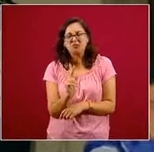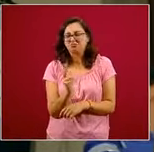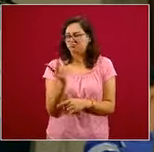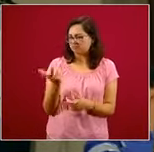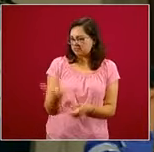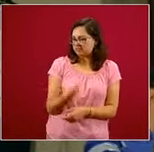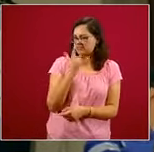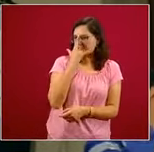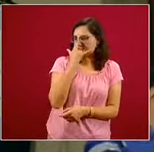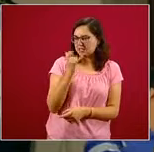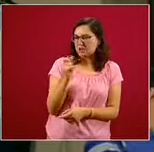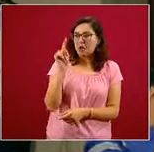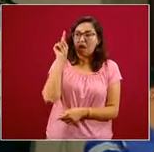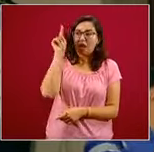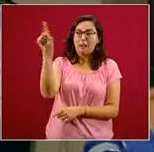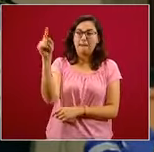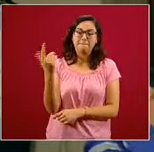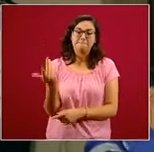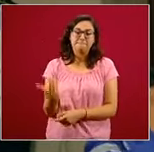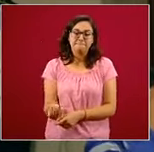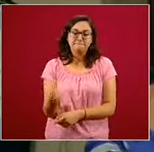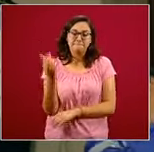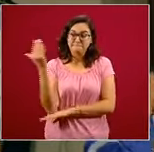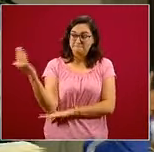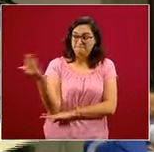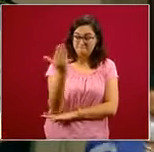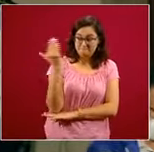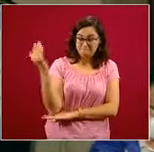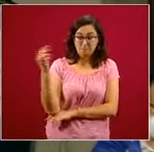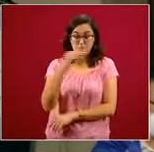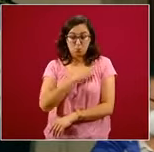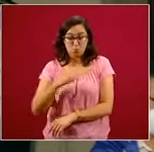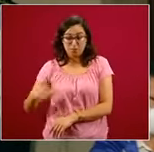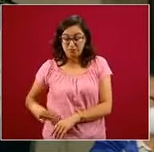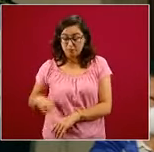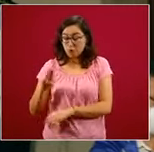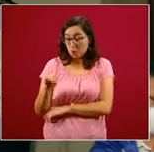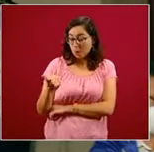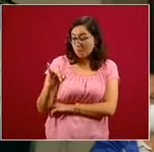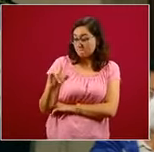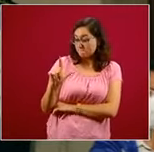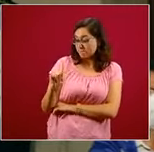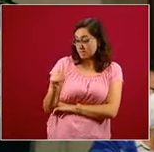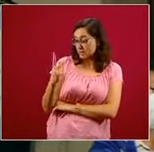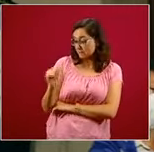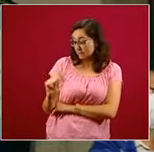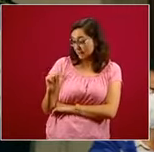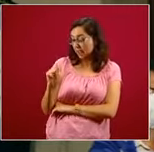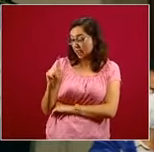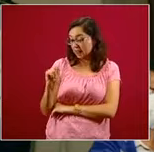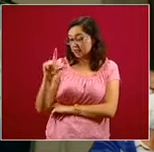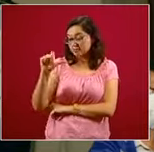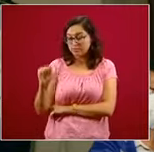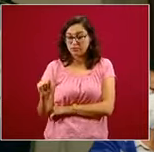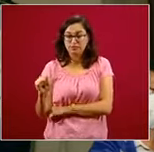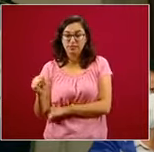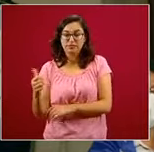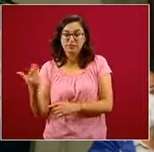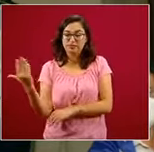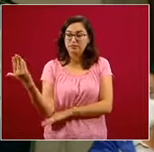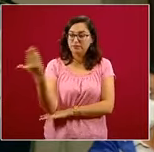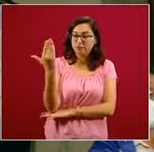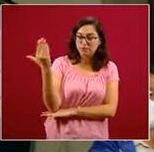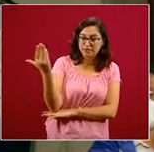este dato de Milpa Alta, un municipio que prácticamente en todas las listas ha aparecido en los más altos de